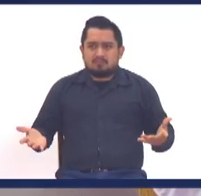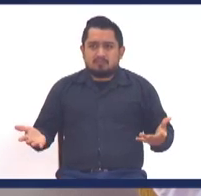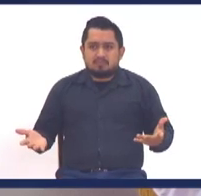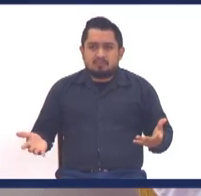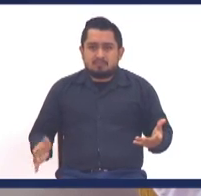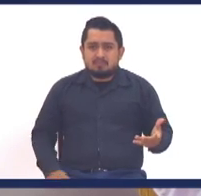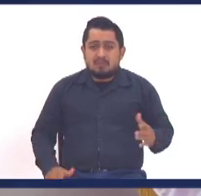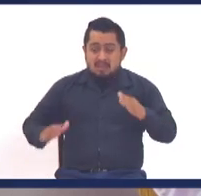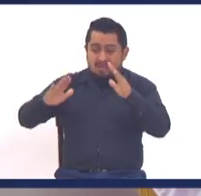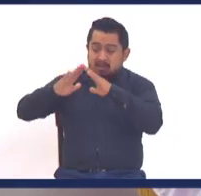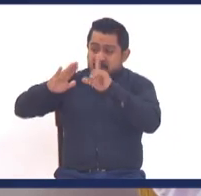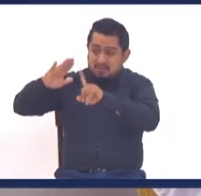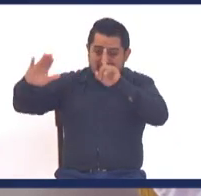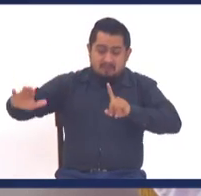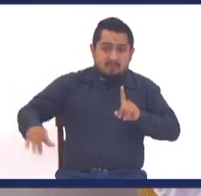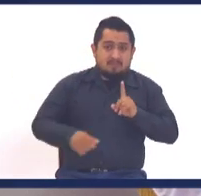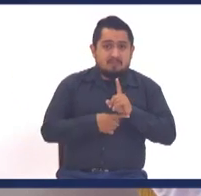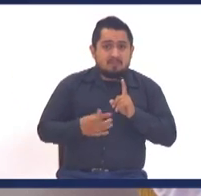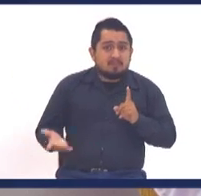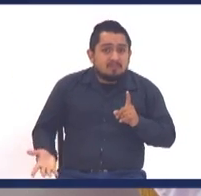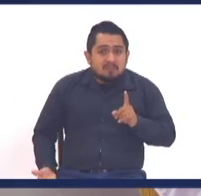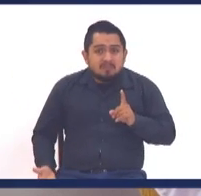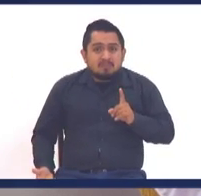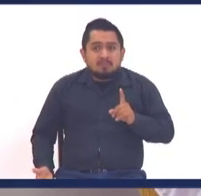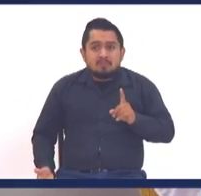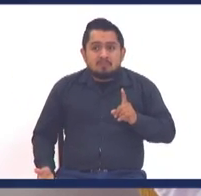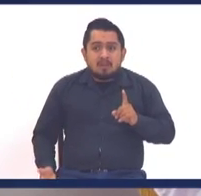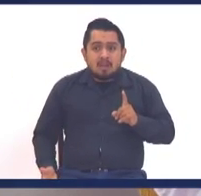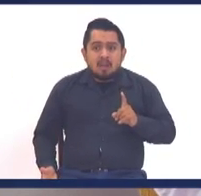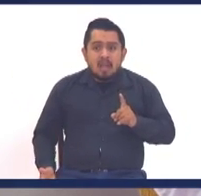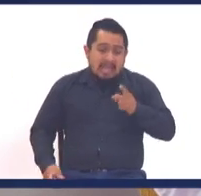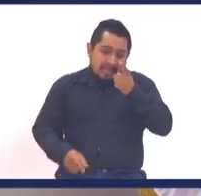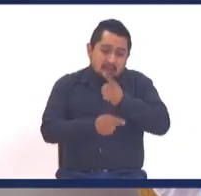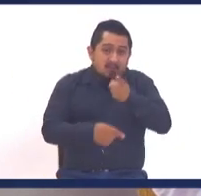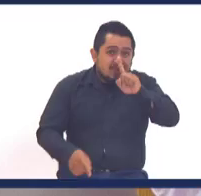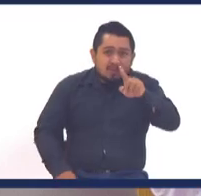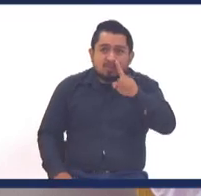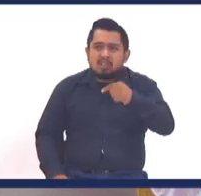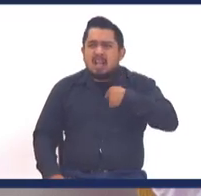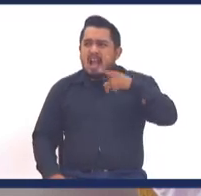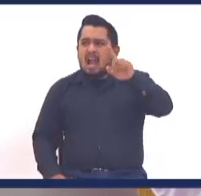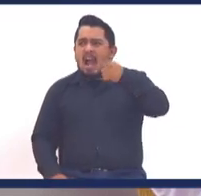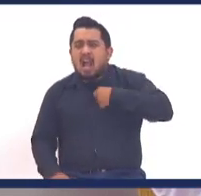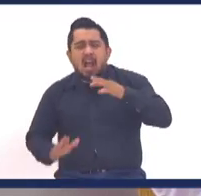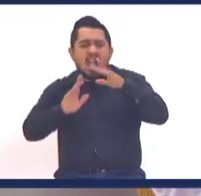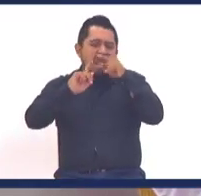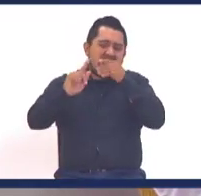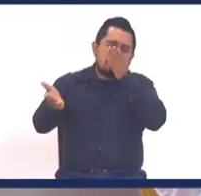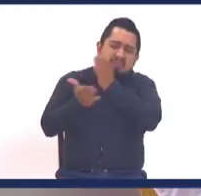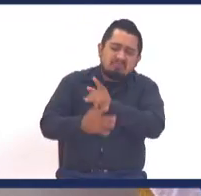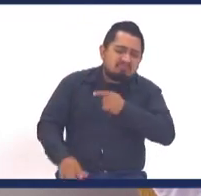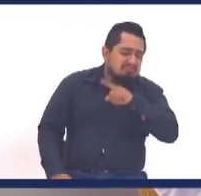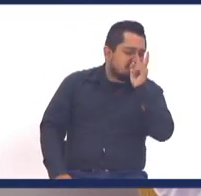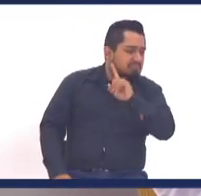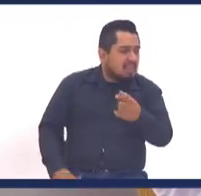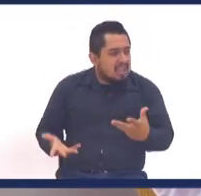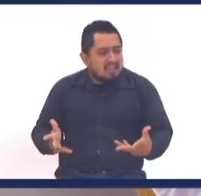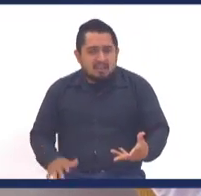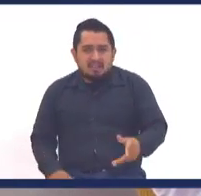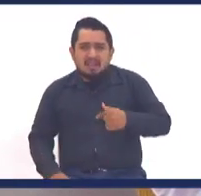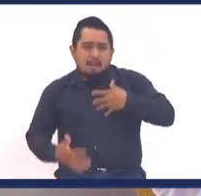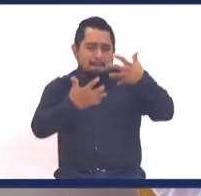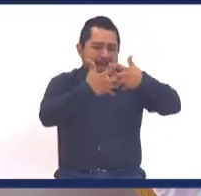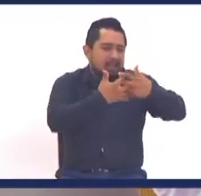está fuera de casa, está fuera de tu lugar, y aunque tú quieras decir, yo antes iba a la iglesia, ya no me congrego, pero hoy por el